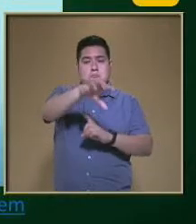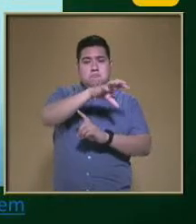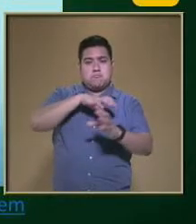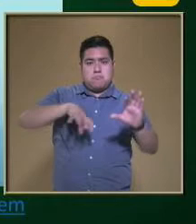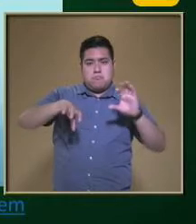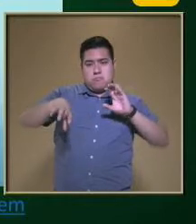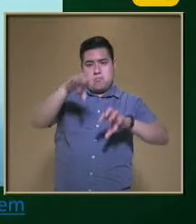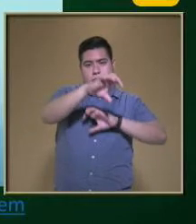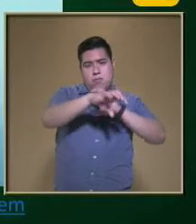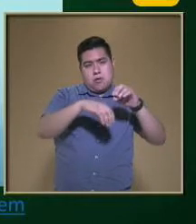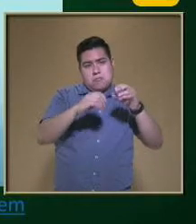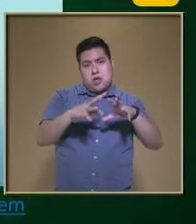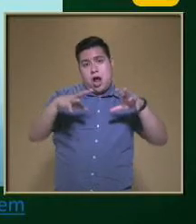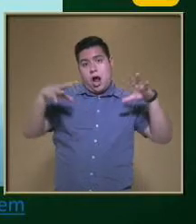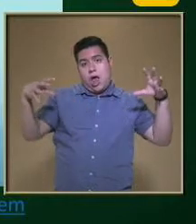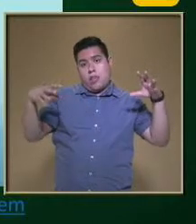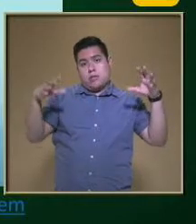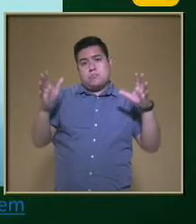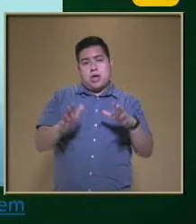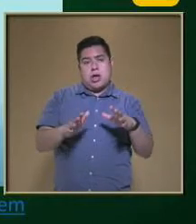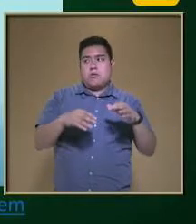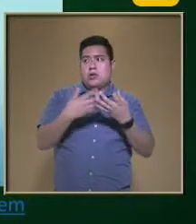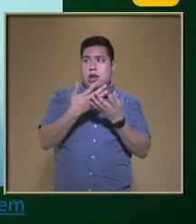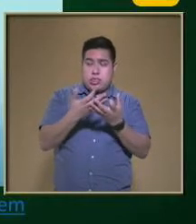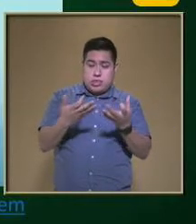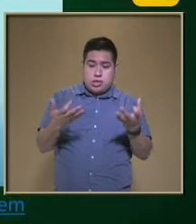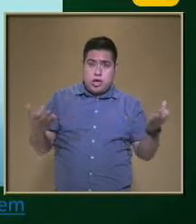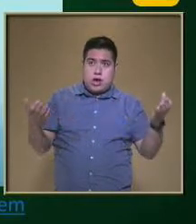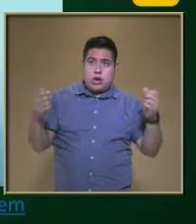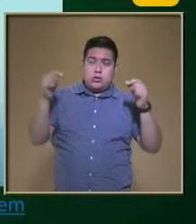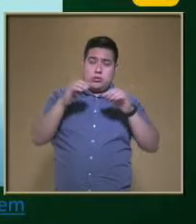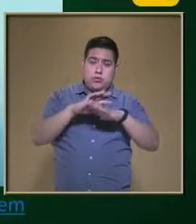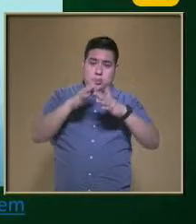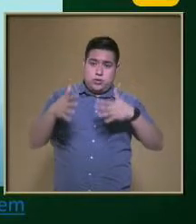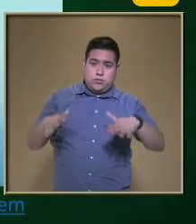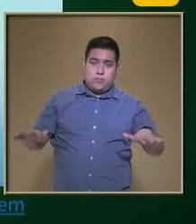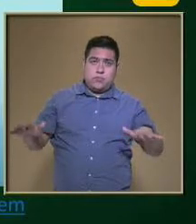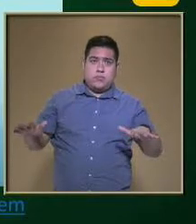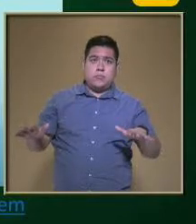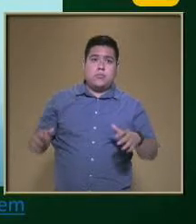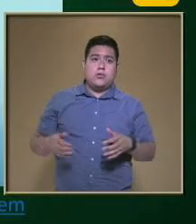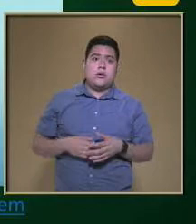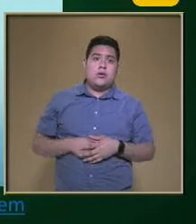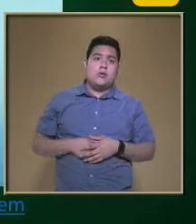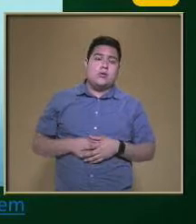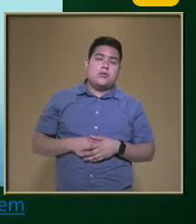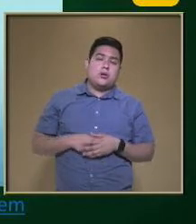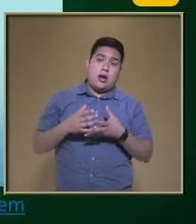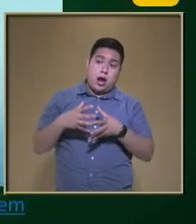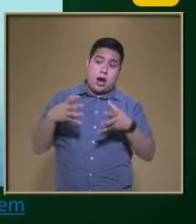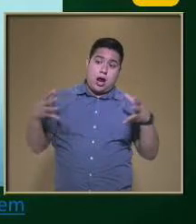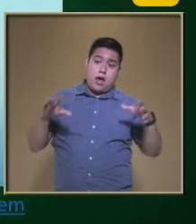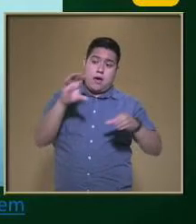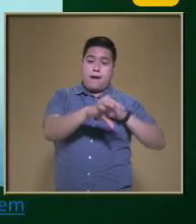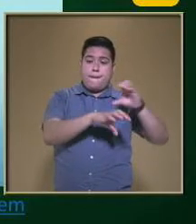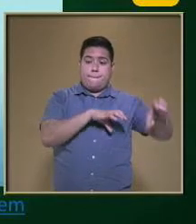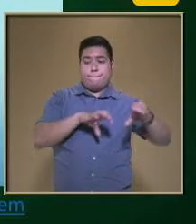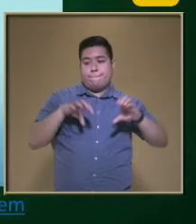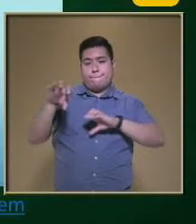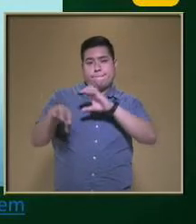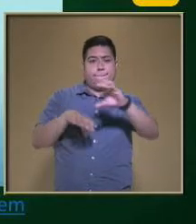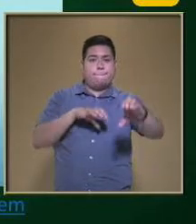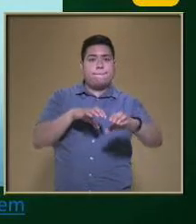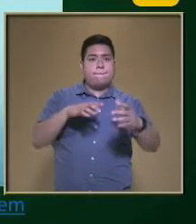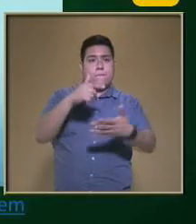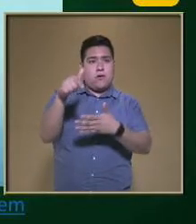ser grandes O pequeños Acuáticos O terrestres Tan grandes O tan pequeños Como lo han